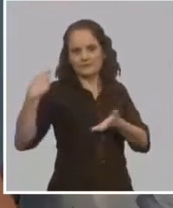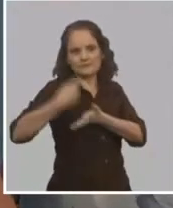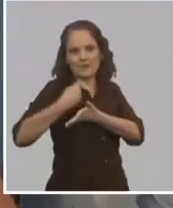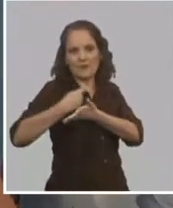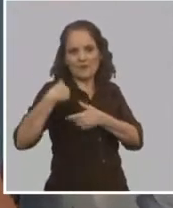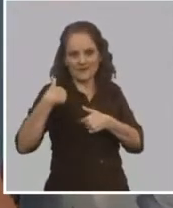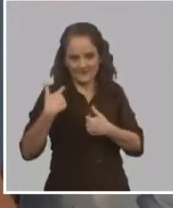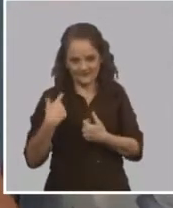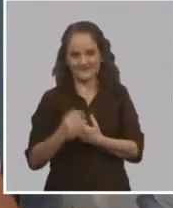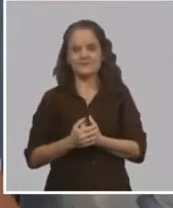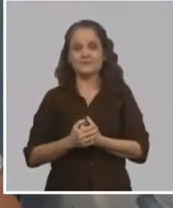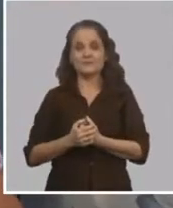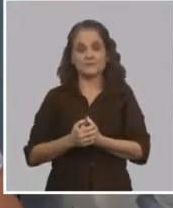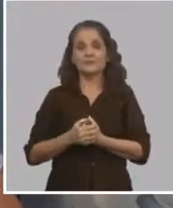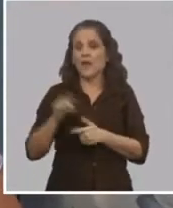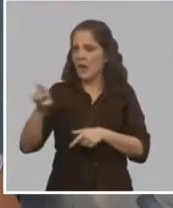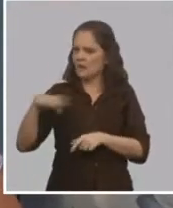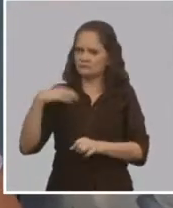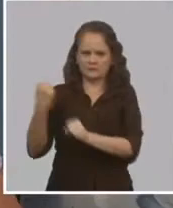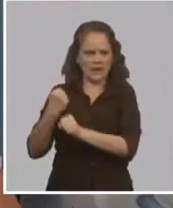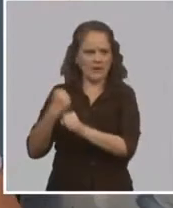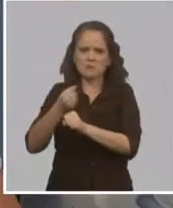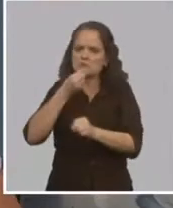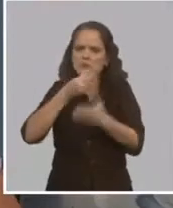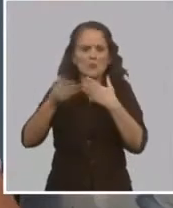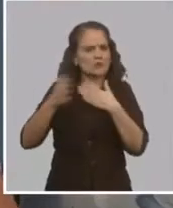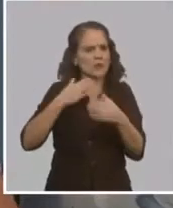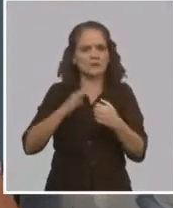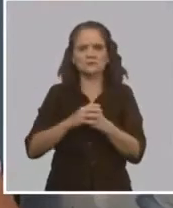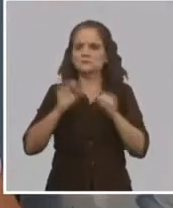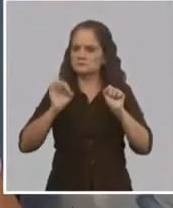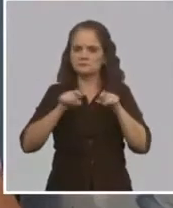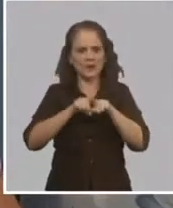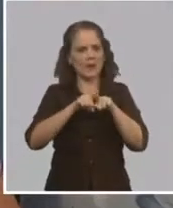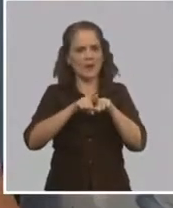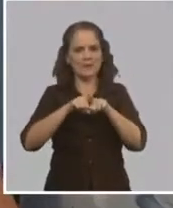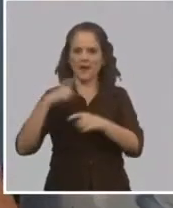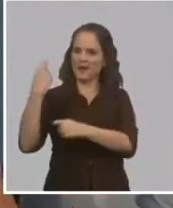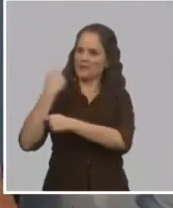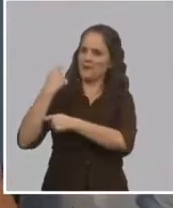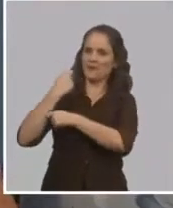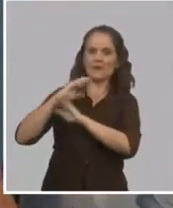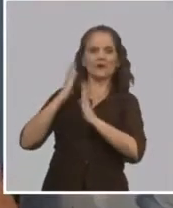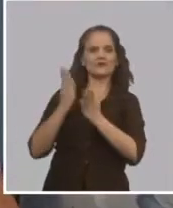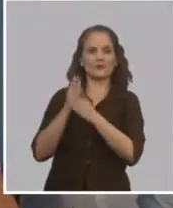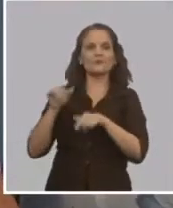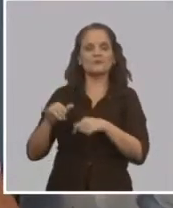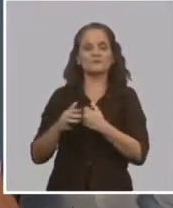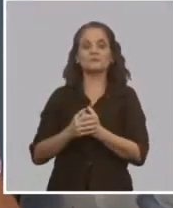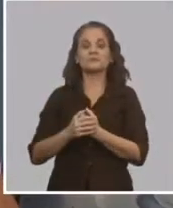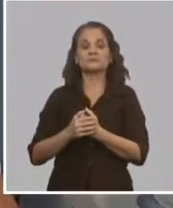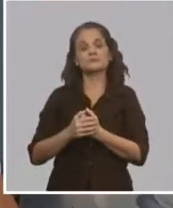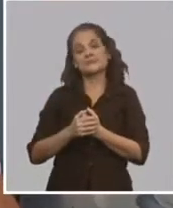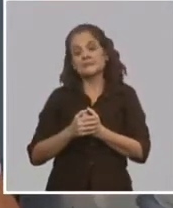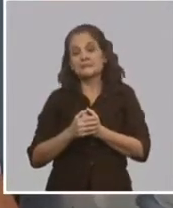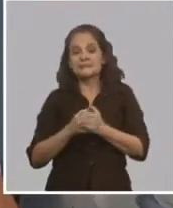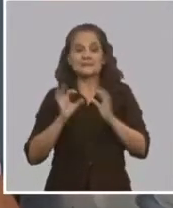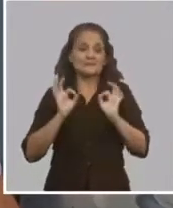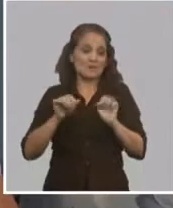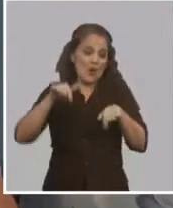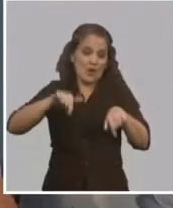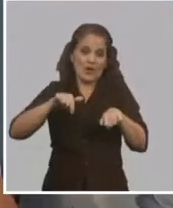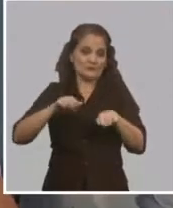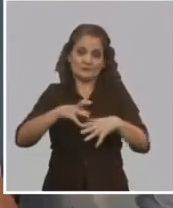siempre ha tenido. Y aunque en estos últimos tiempos haya estado lejano por